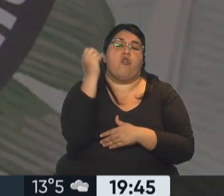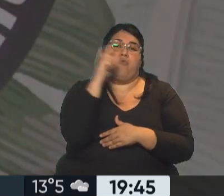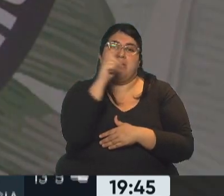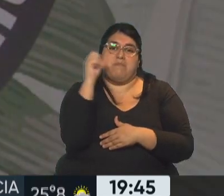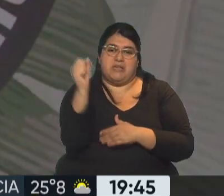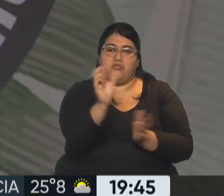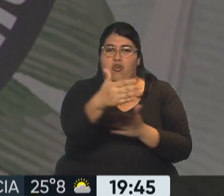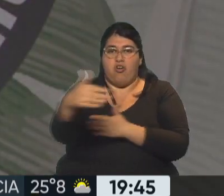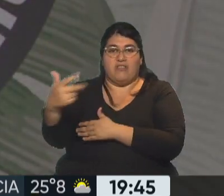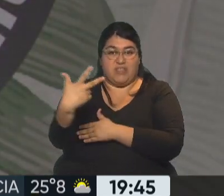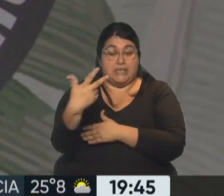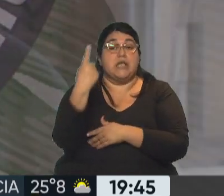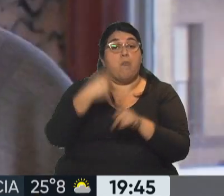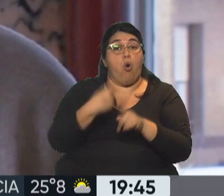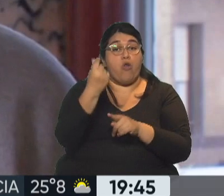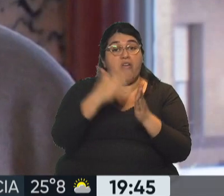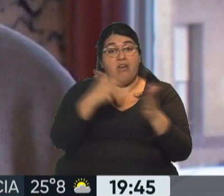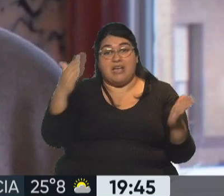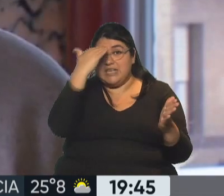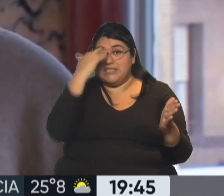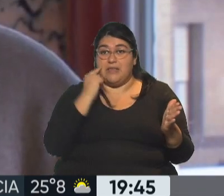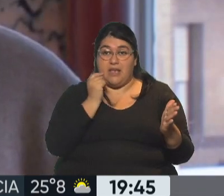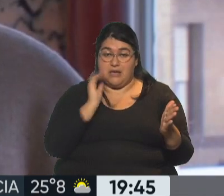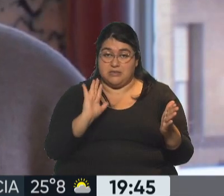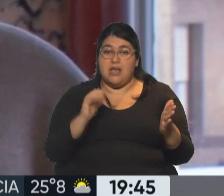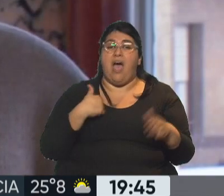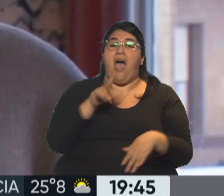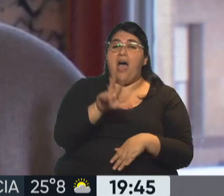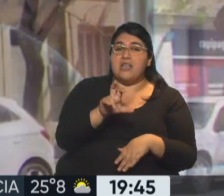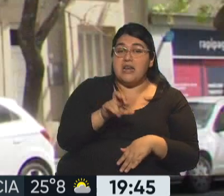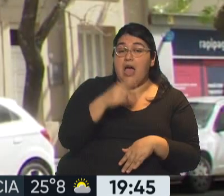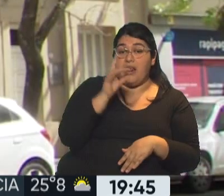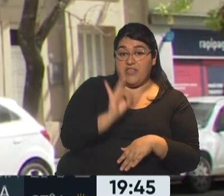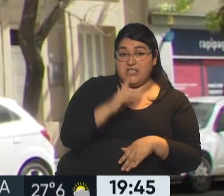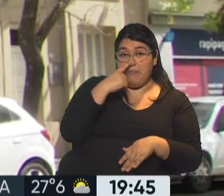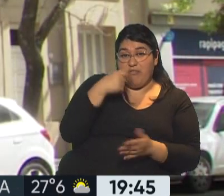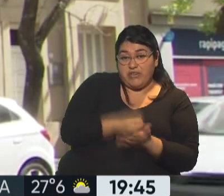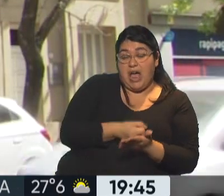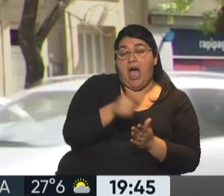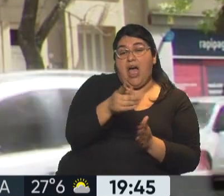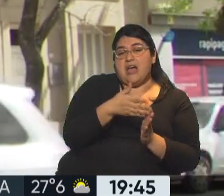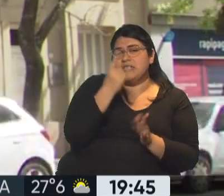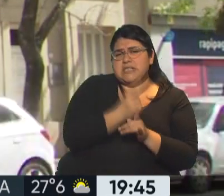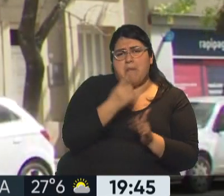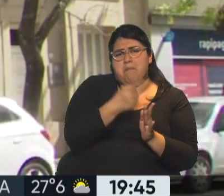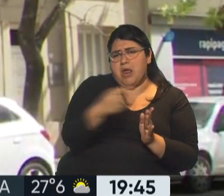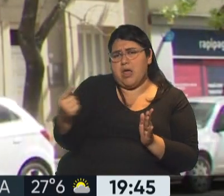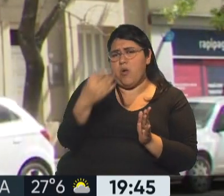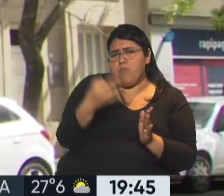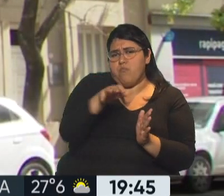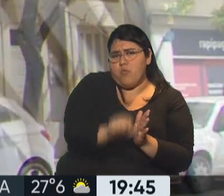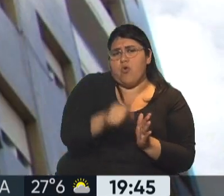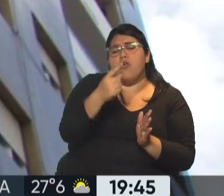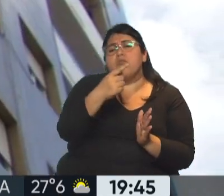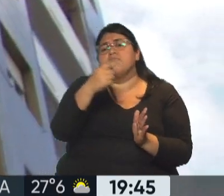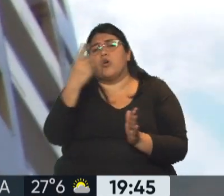valores quincenales. Acá lo interesante es poder alquilar desde los últimos días de diciembre, que la última semana de diciembre es muy buena, enero